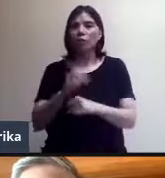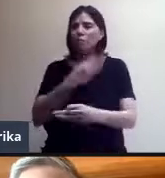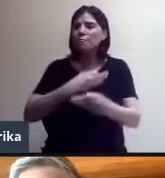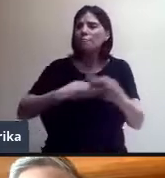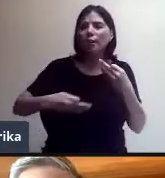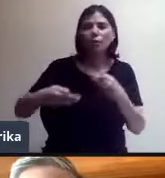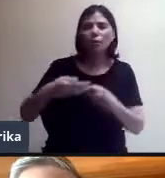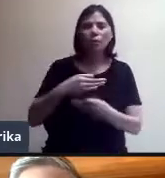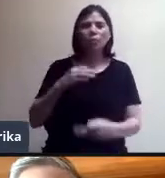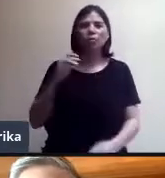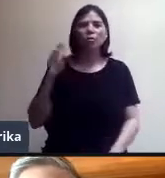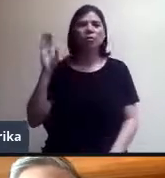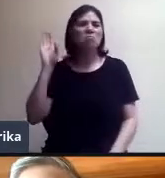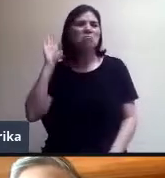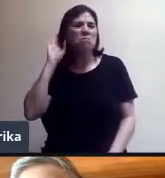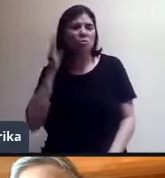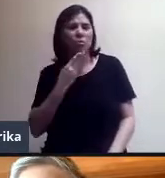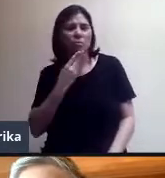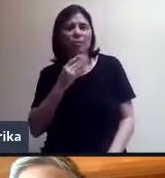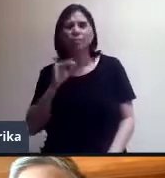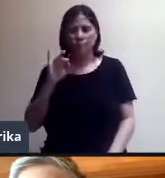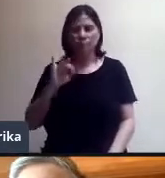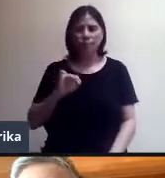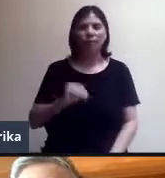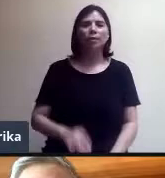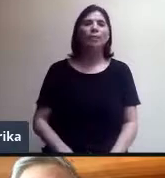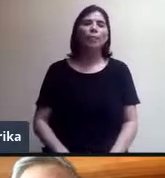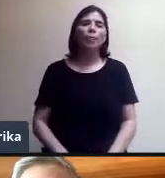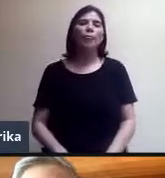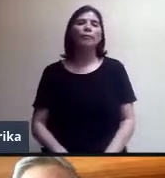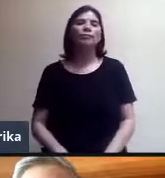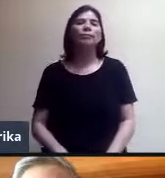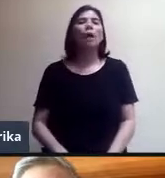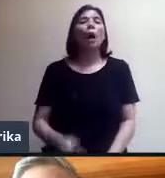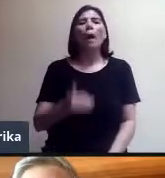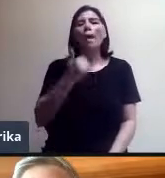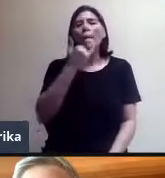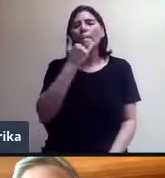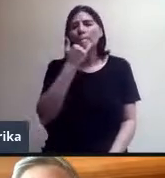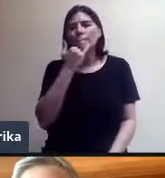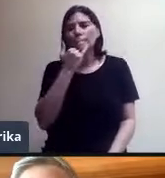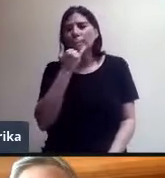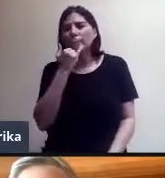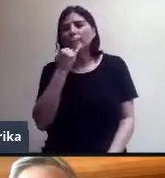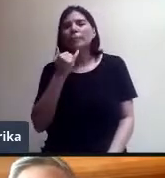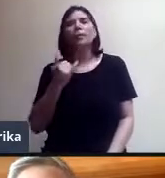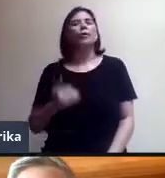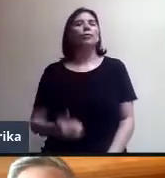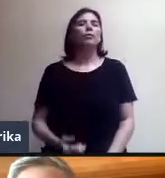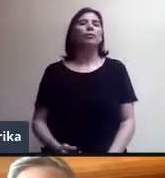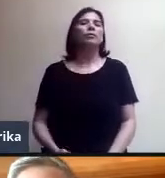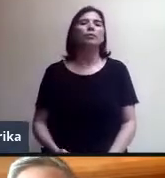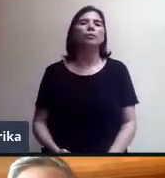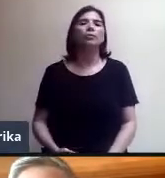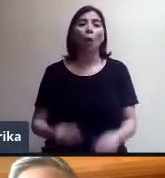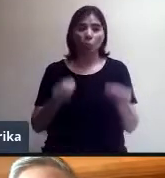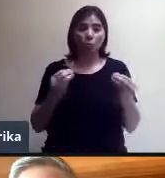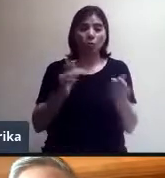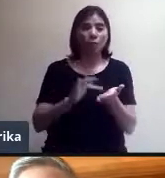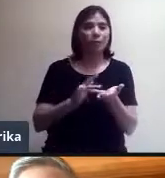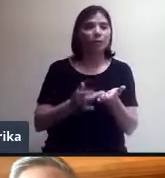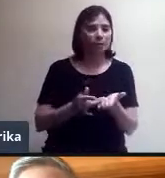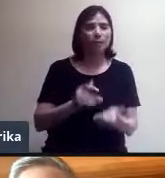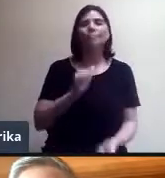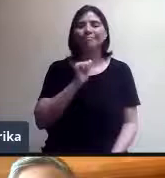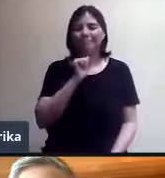escuchan bien? ¿Bien? Sí. Sí. Bueno, perdona la interrupción, Alejandra. Muchas gracias, Erika, por